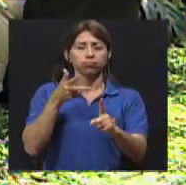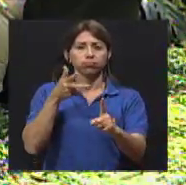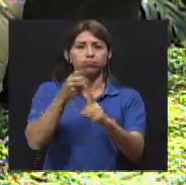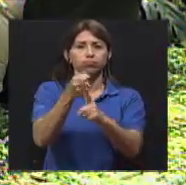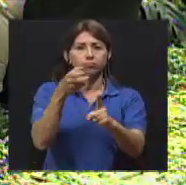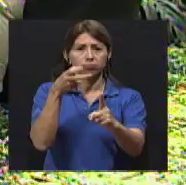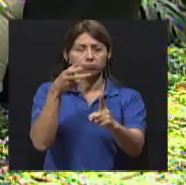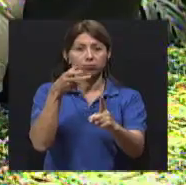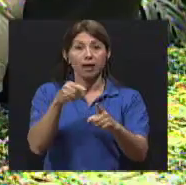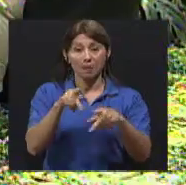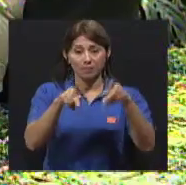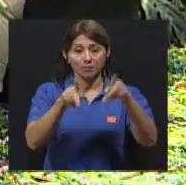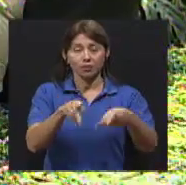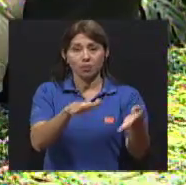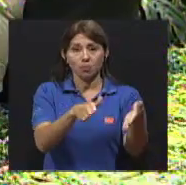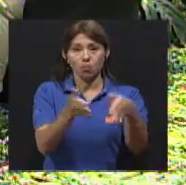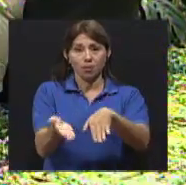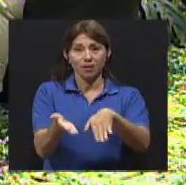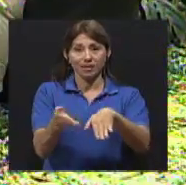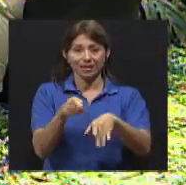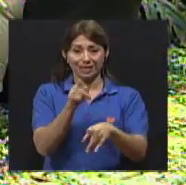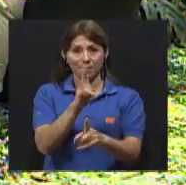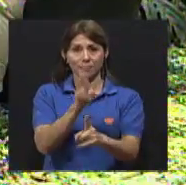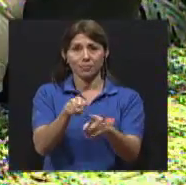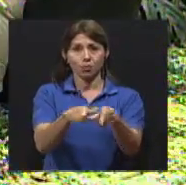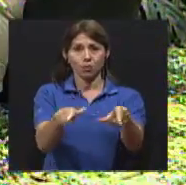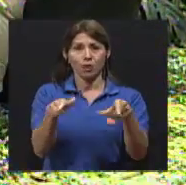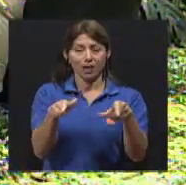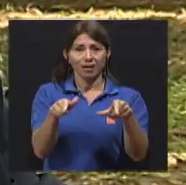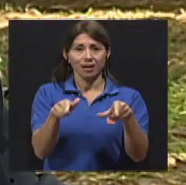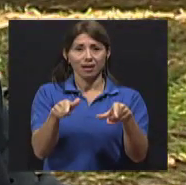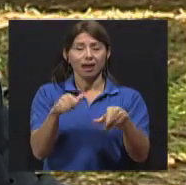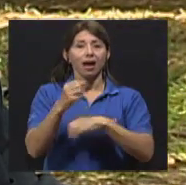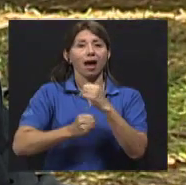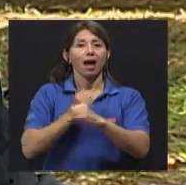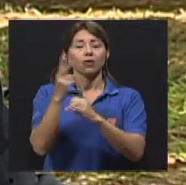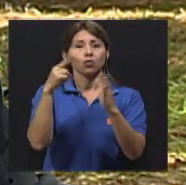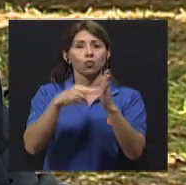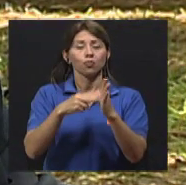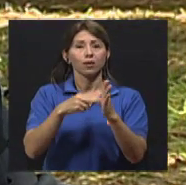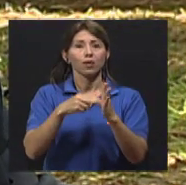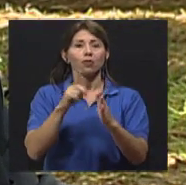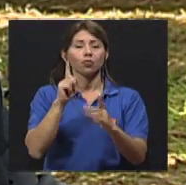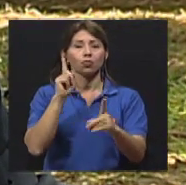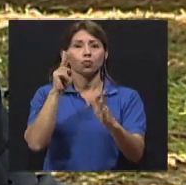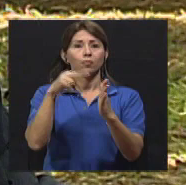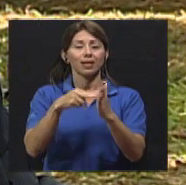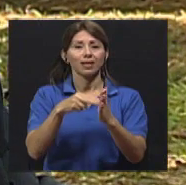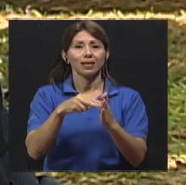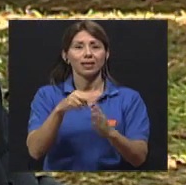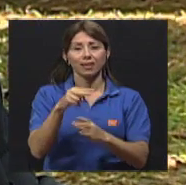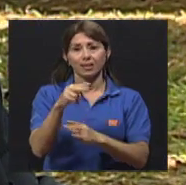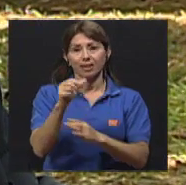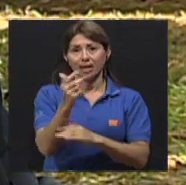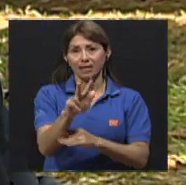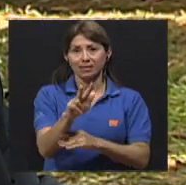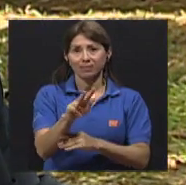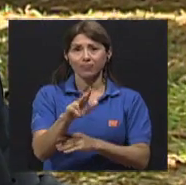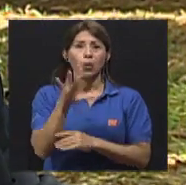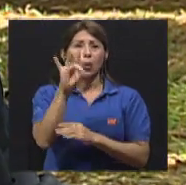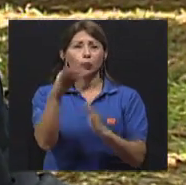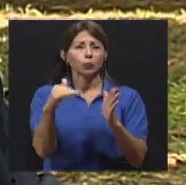accidentes con muertos en el sitio, en el periodo 2001-2013, son 8.607 personas que han perdido la vida.